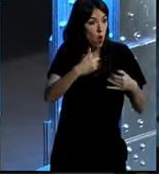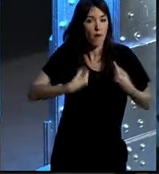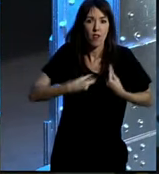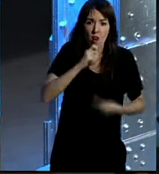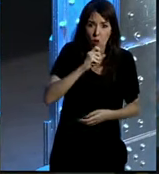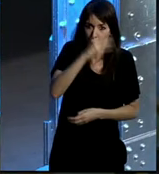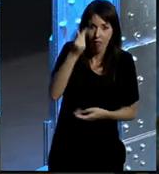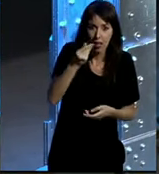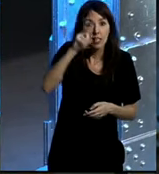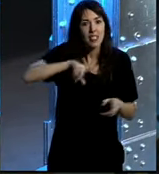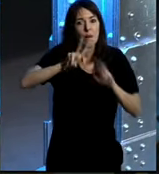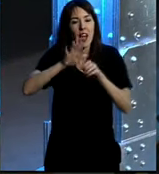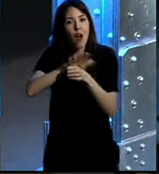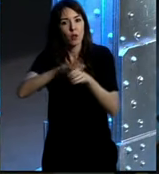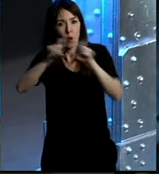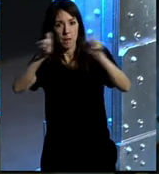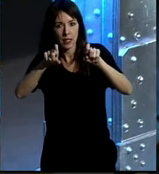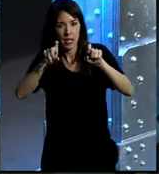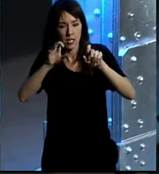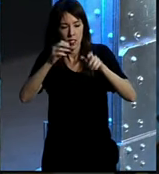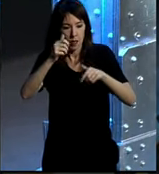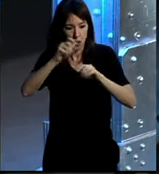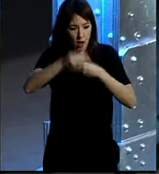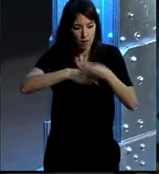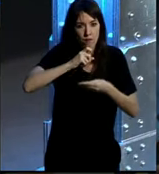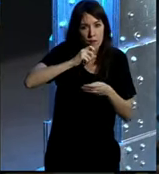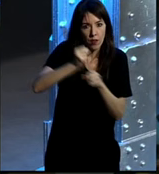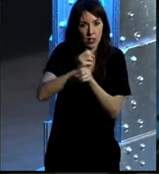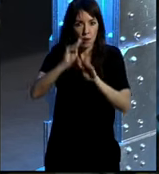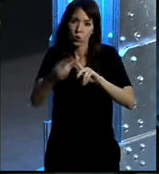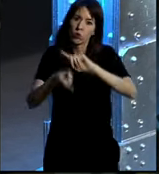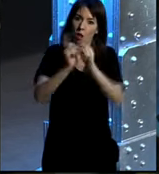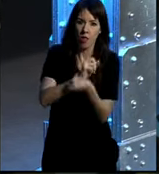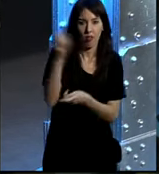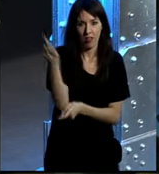como para el mundo de la empresa, que ha tenido que cambiar sus formas de hacer en muchos aspectos.